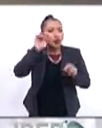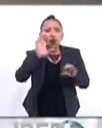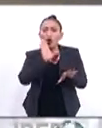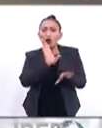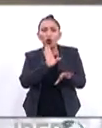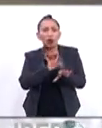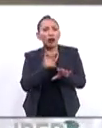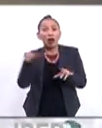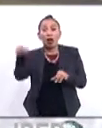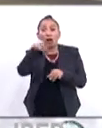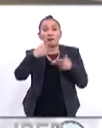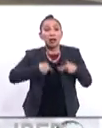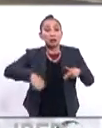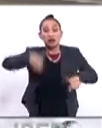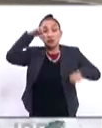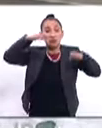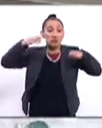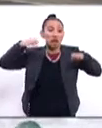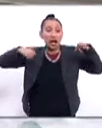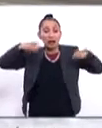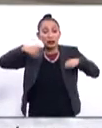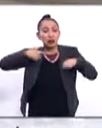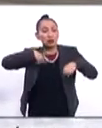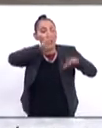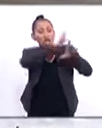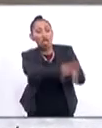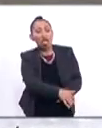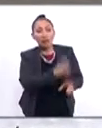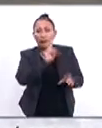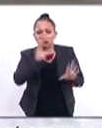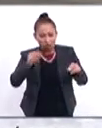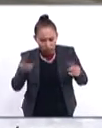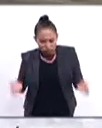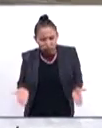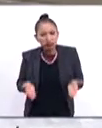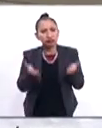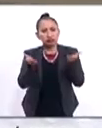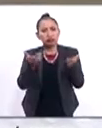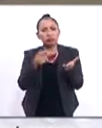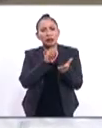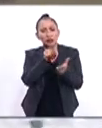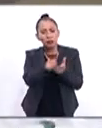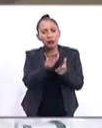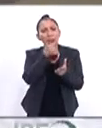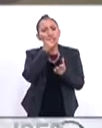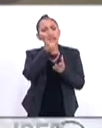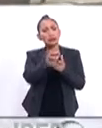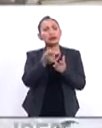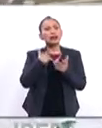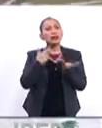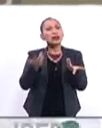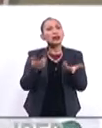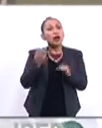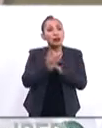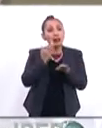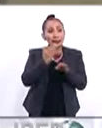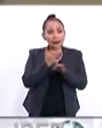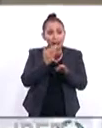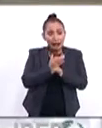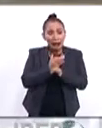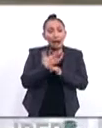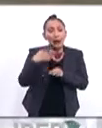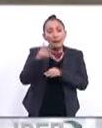permitan que las personas mayores apaguen su voz y se puede decir entonces en estos momentos que